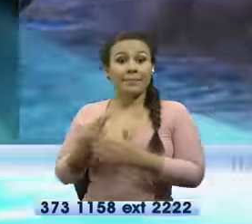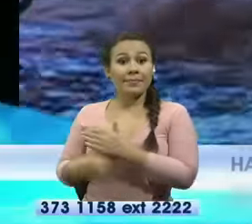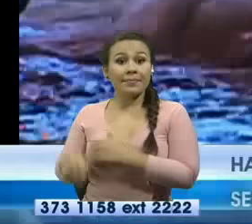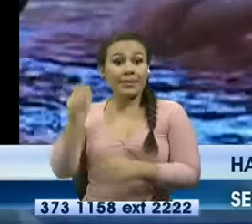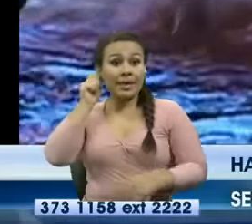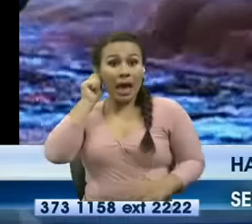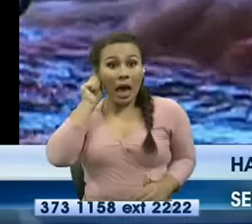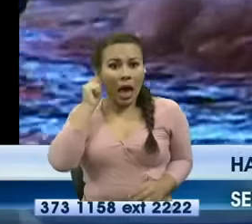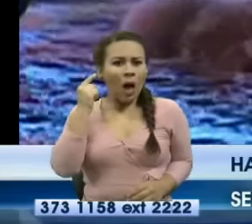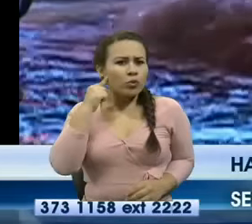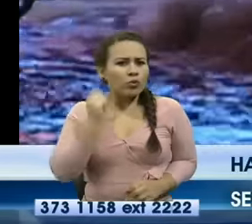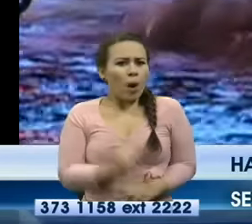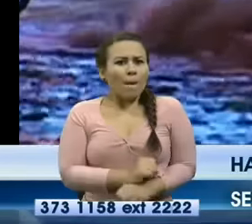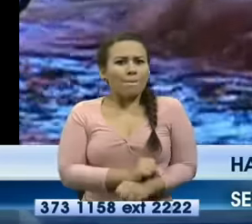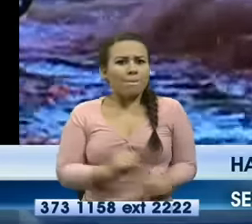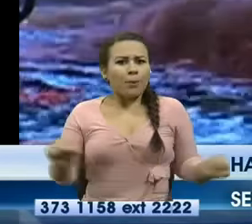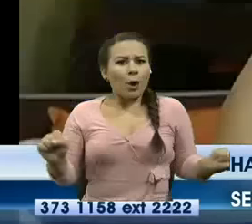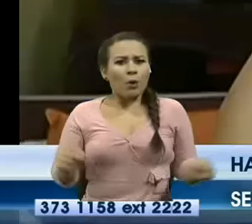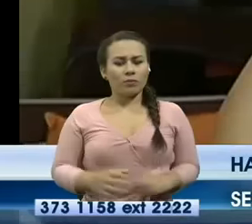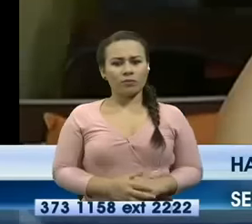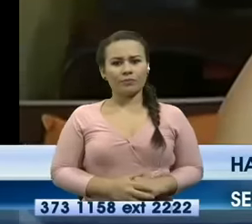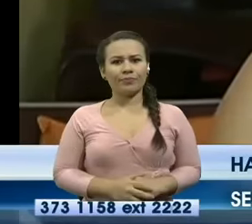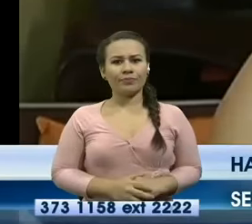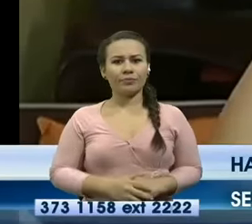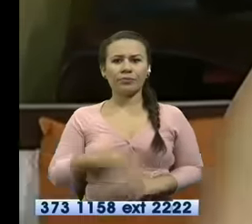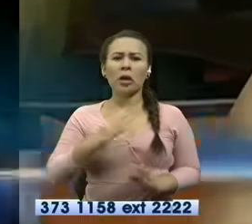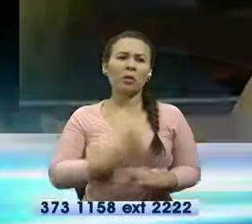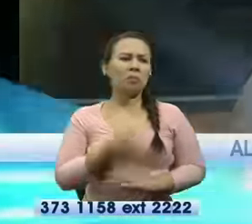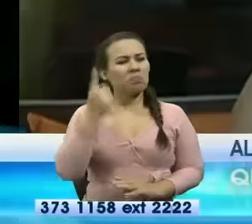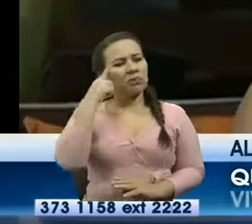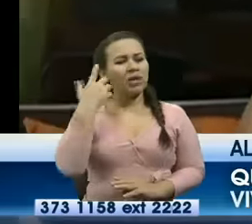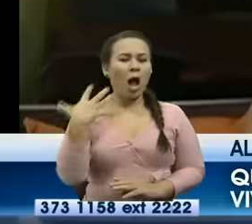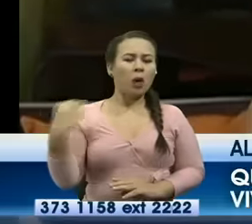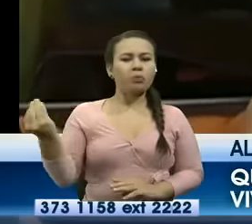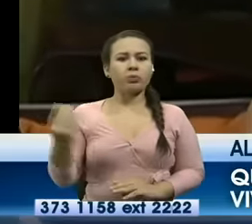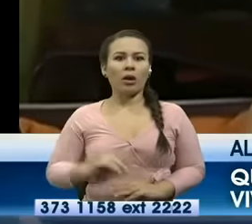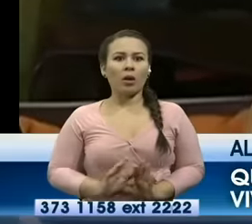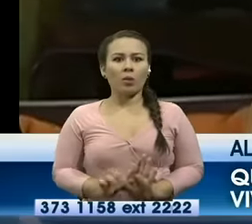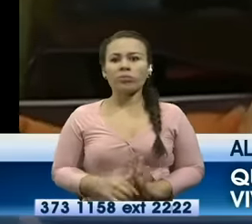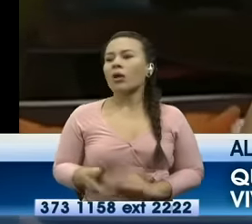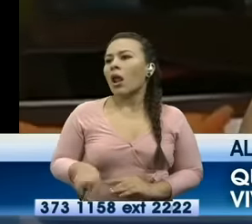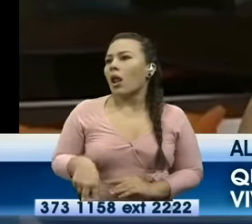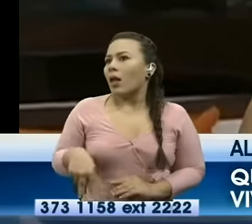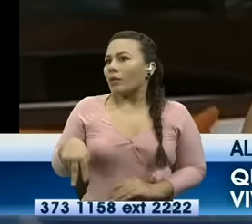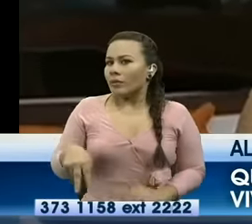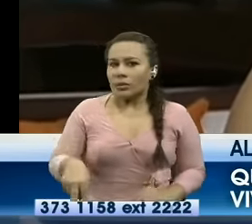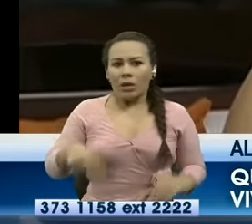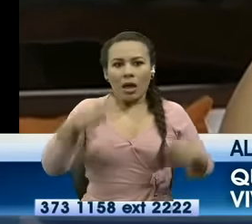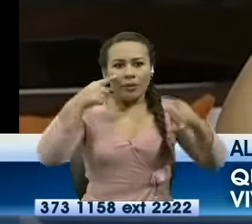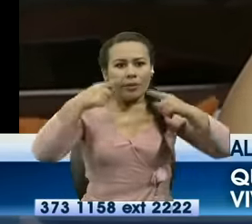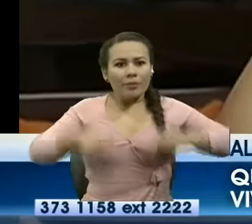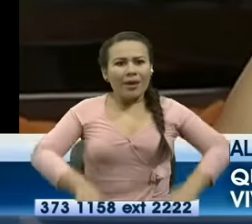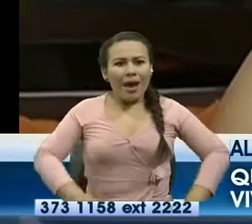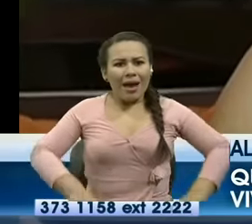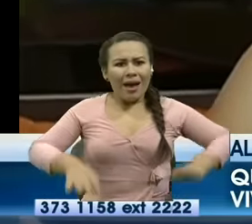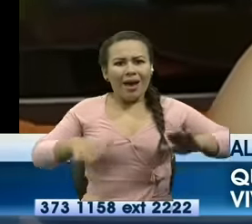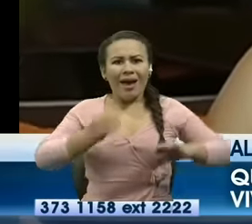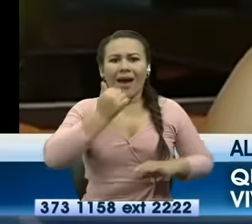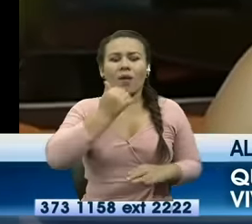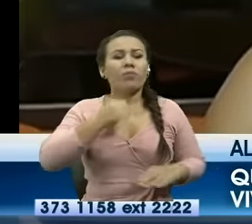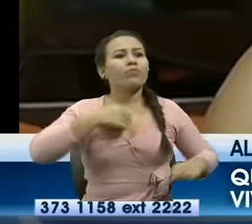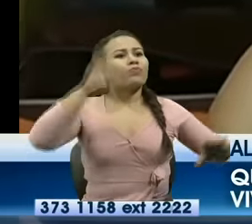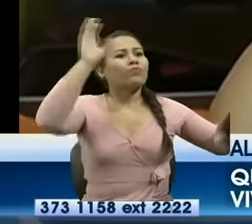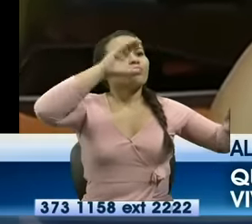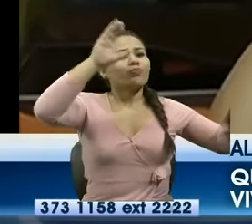era la que había escuchado una explosión pero pasó y ahí cuando nos levantamos ya con el agua a rodilla realmente desde esa hora llamando a que nos